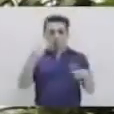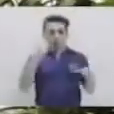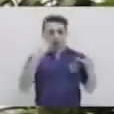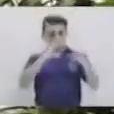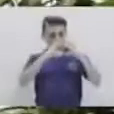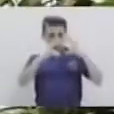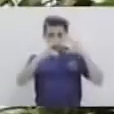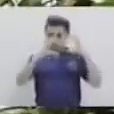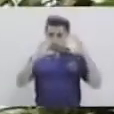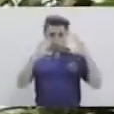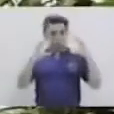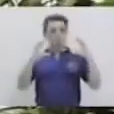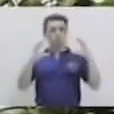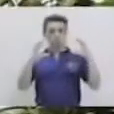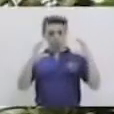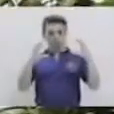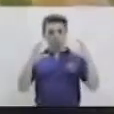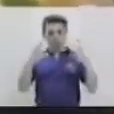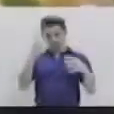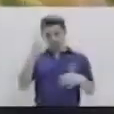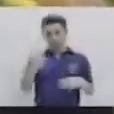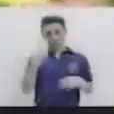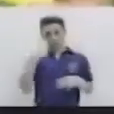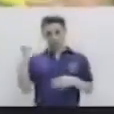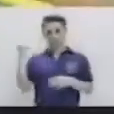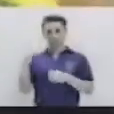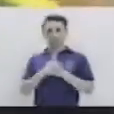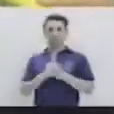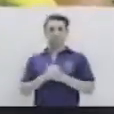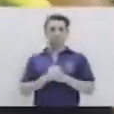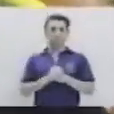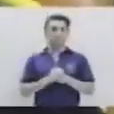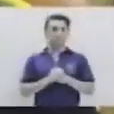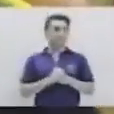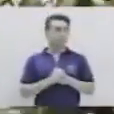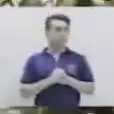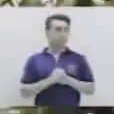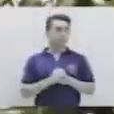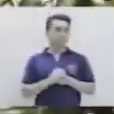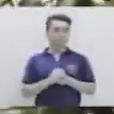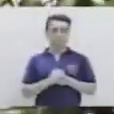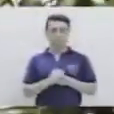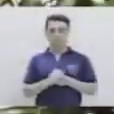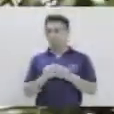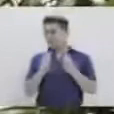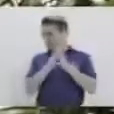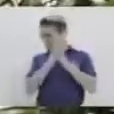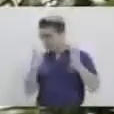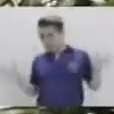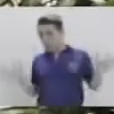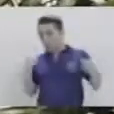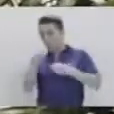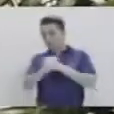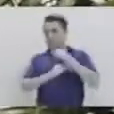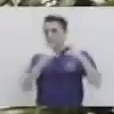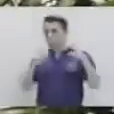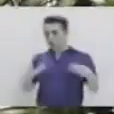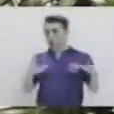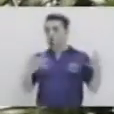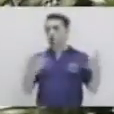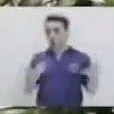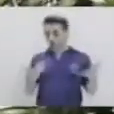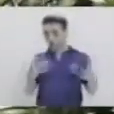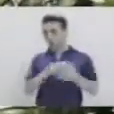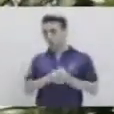dibujamos en el aire. ¿Sí? Una vez más, papaya. Bien, estas fueron las frutas y